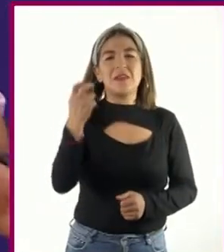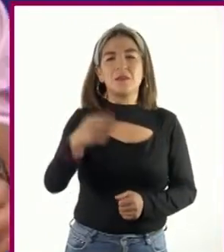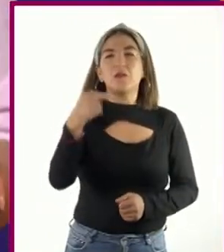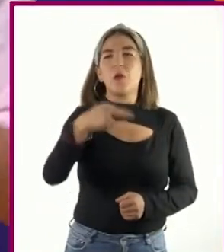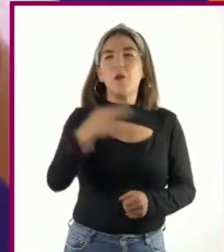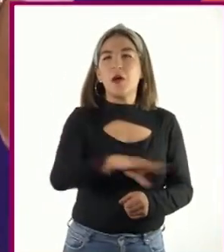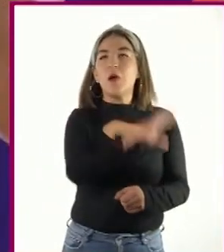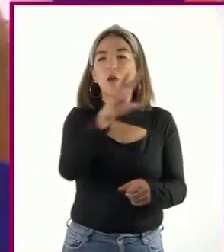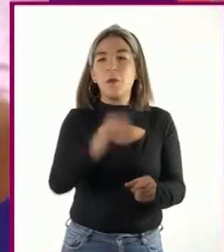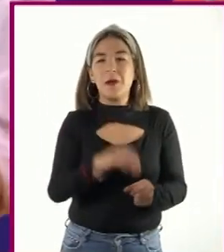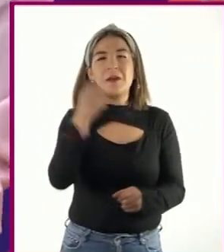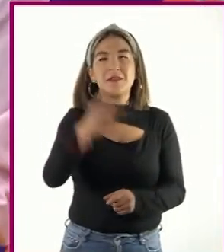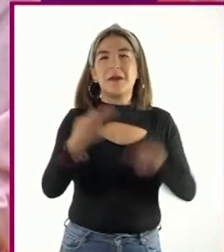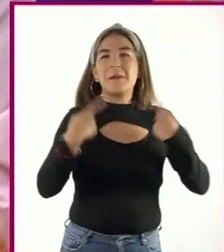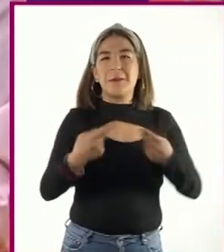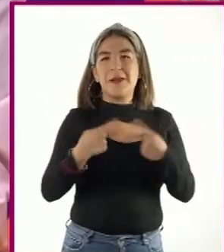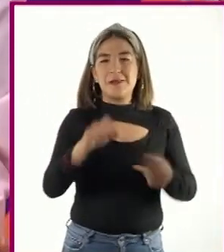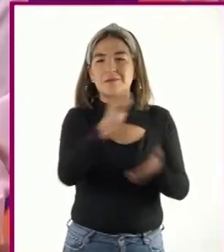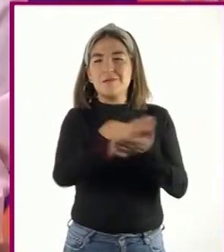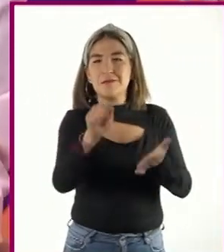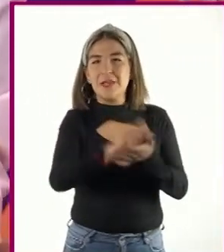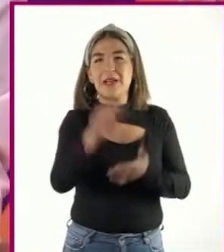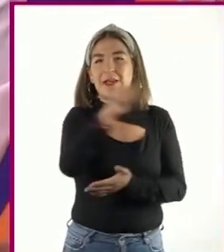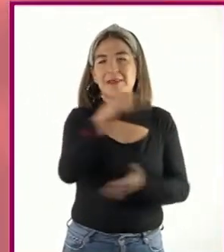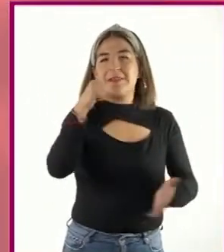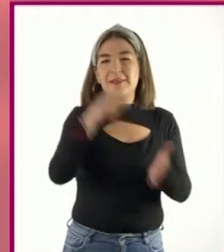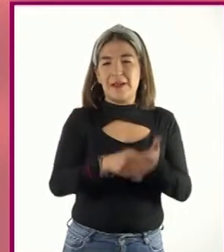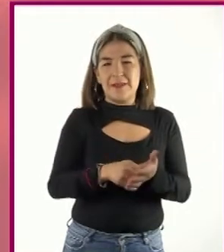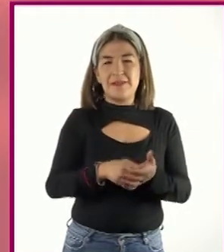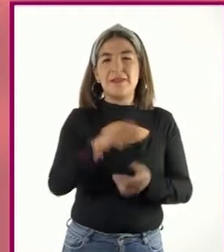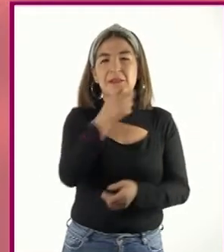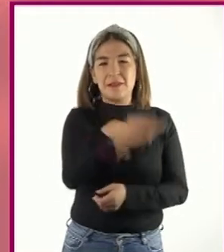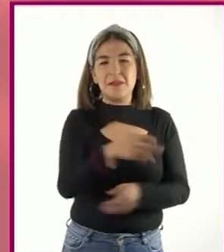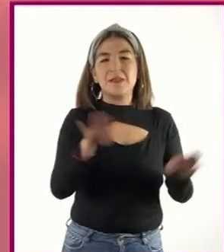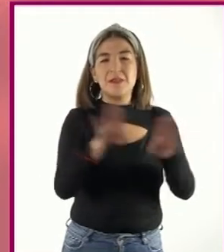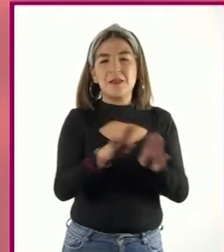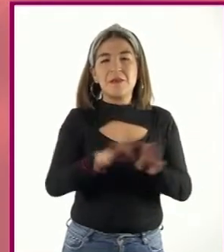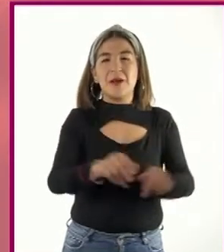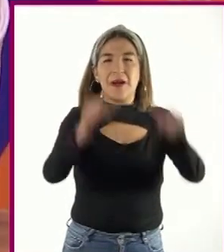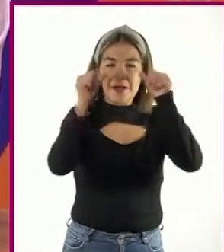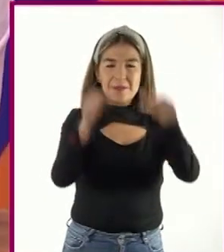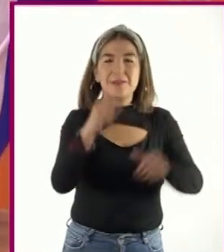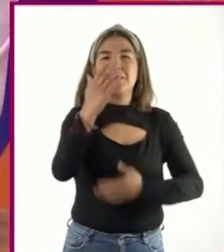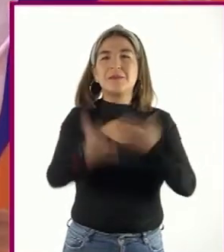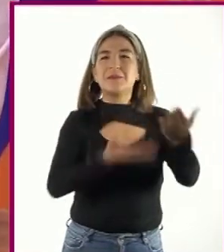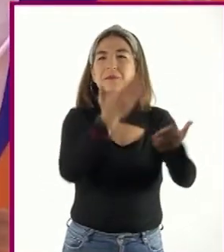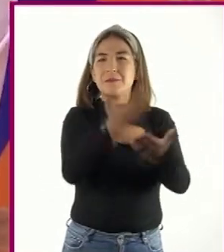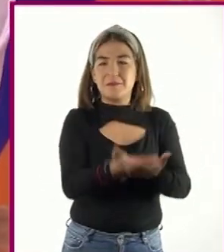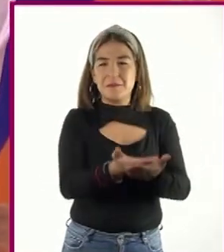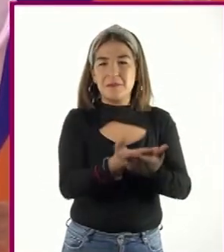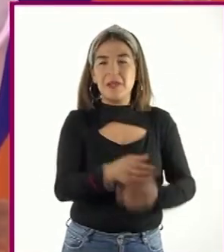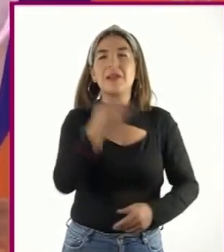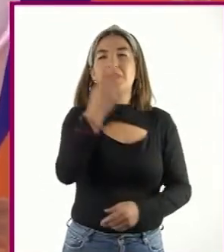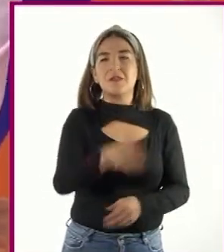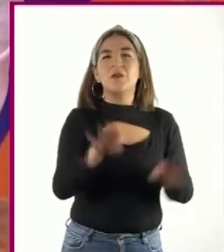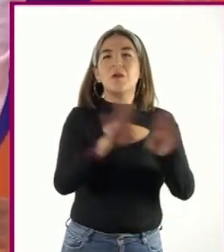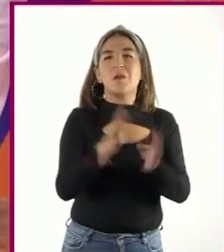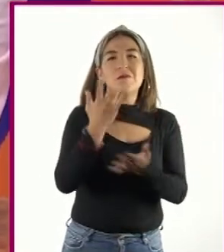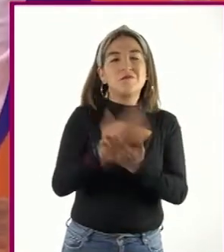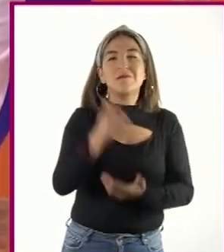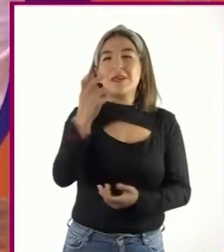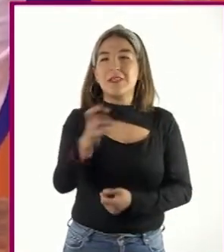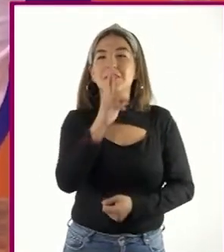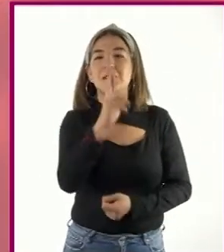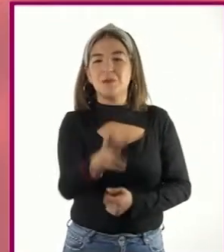completo de la persona a quien se dirige la carta y su cargo. Se agradece la atención a la solicitud y se queda en espera de la